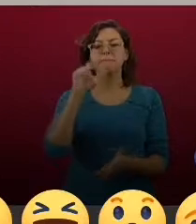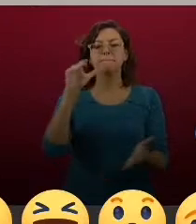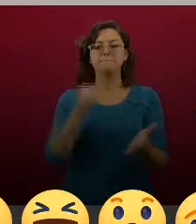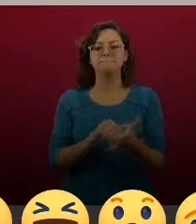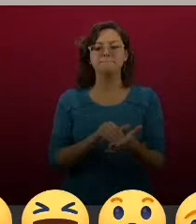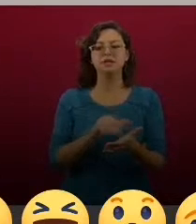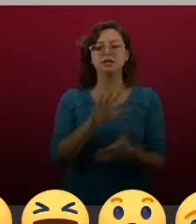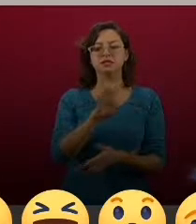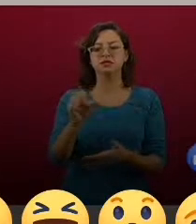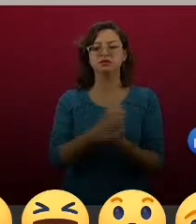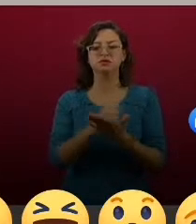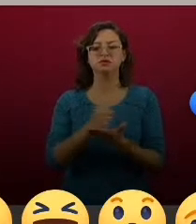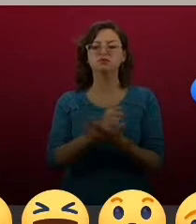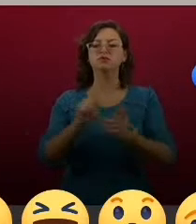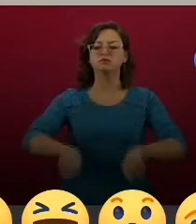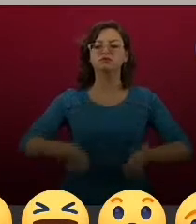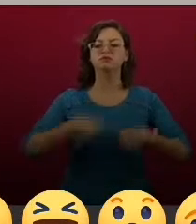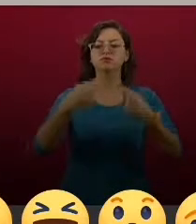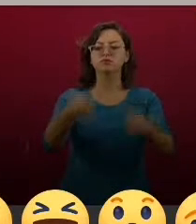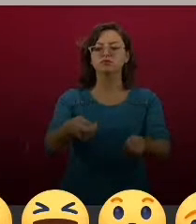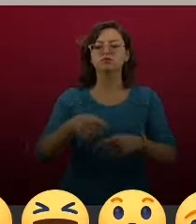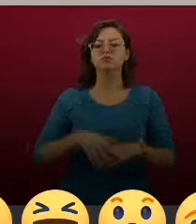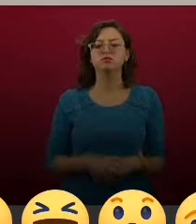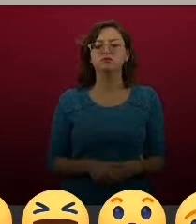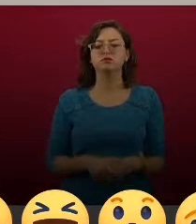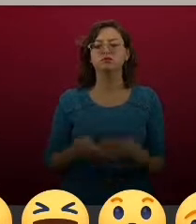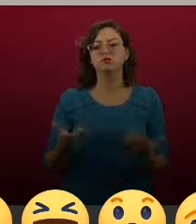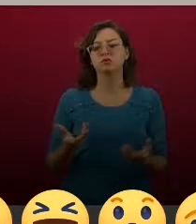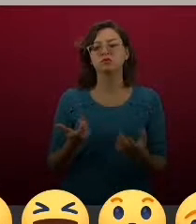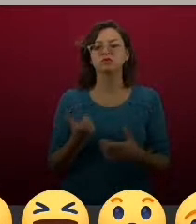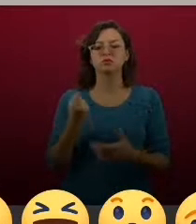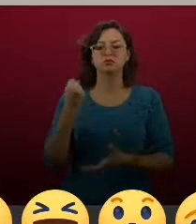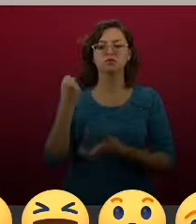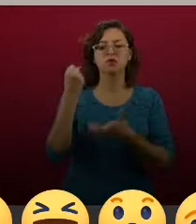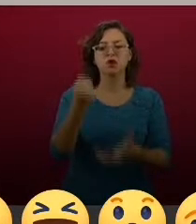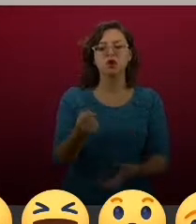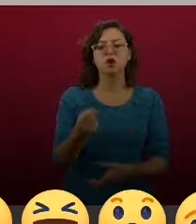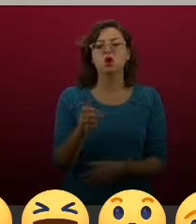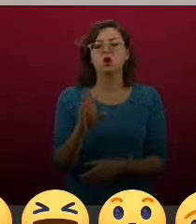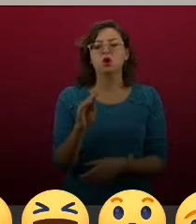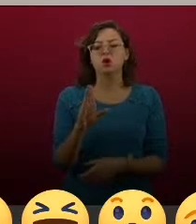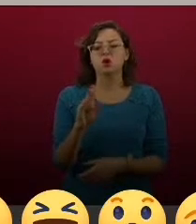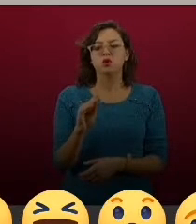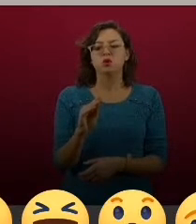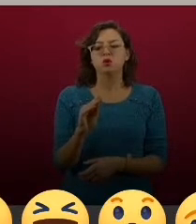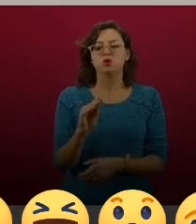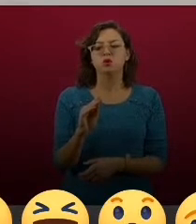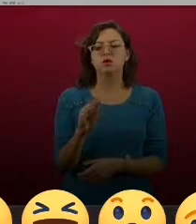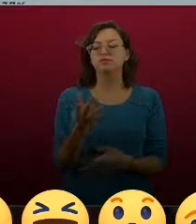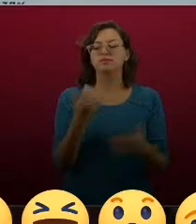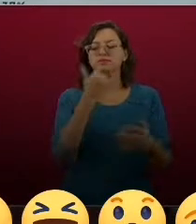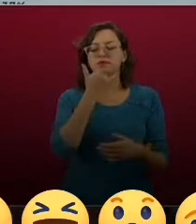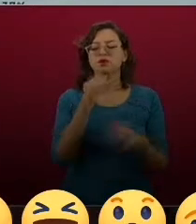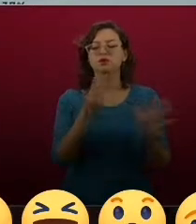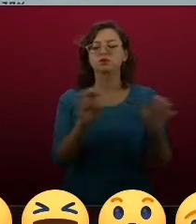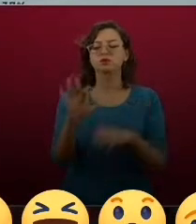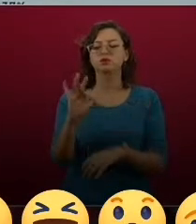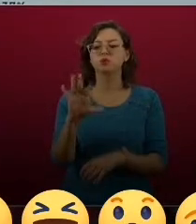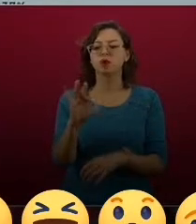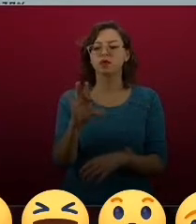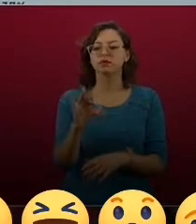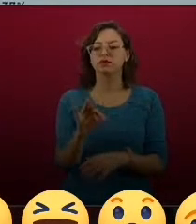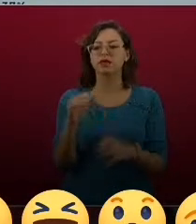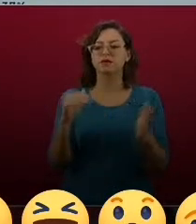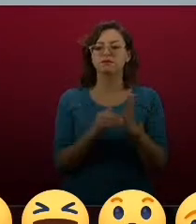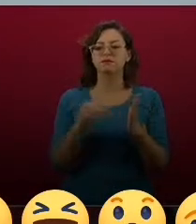940. Ya tenemos un avance del 37%, es decir, 523 créditos. Adelante, por favor.